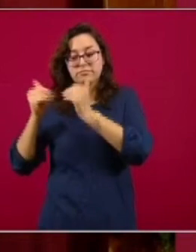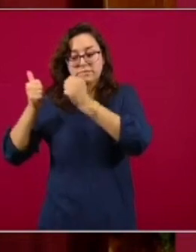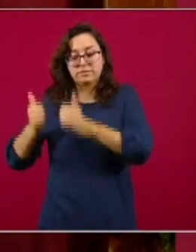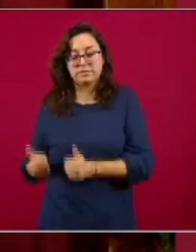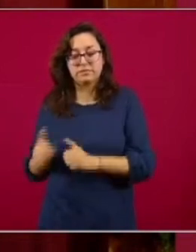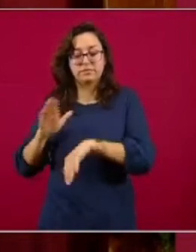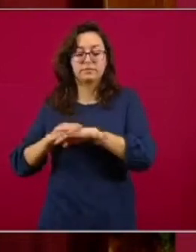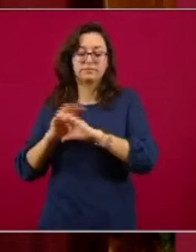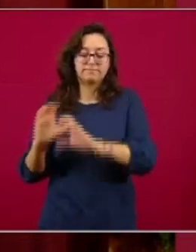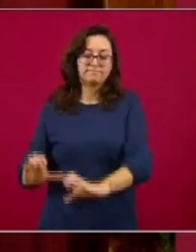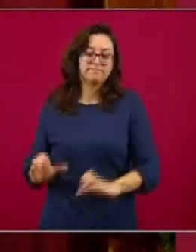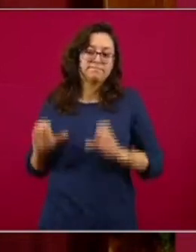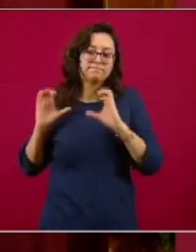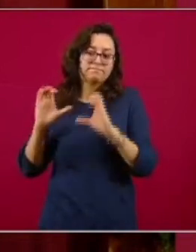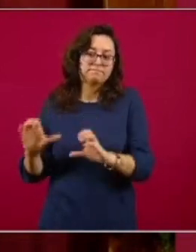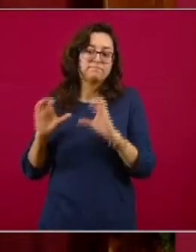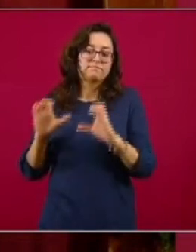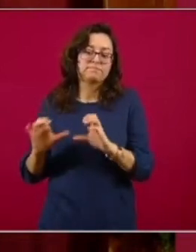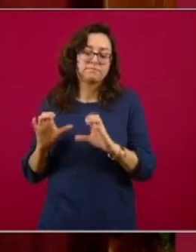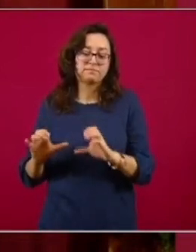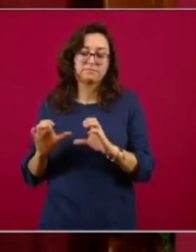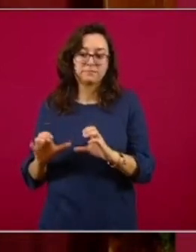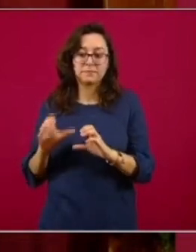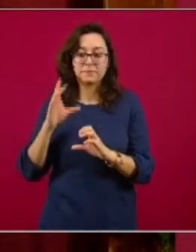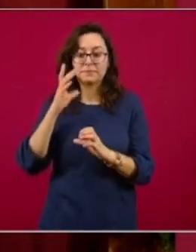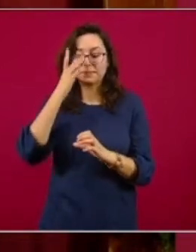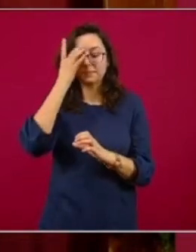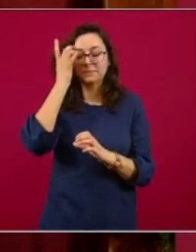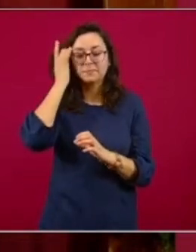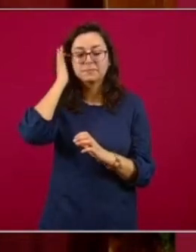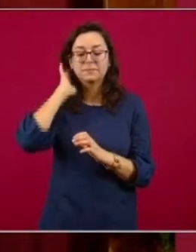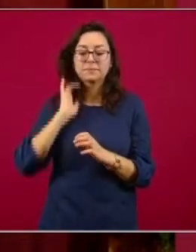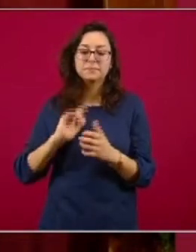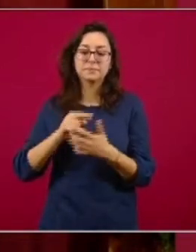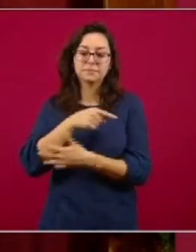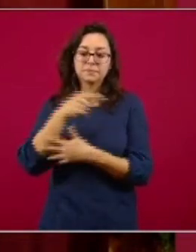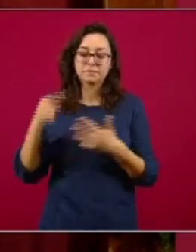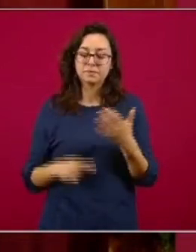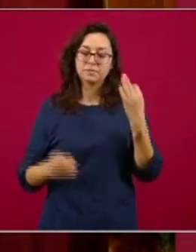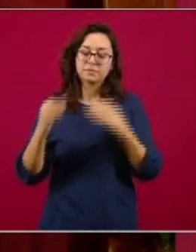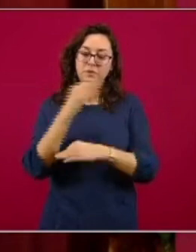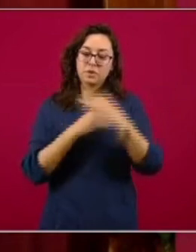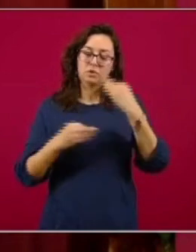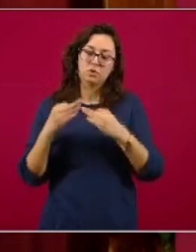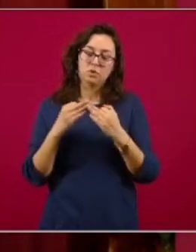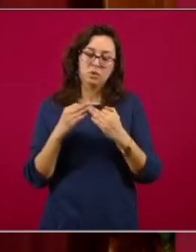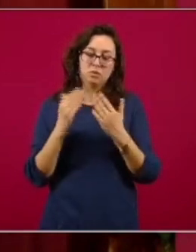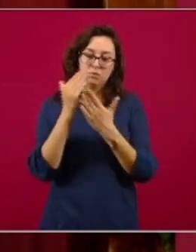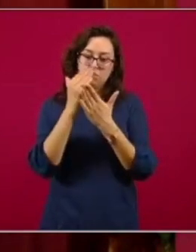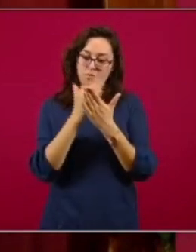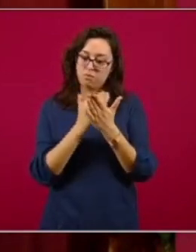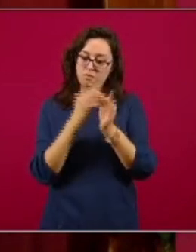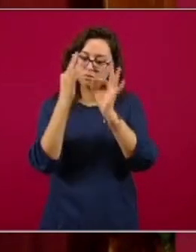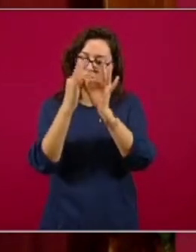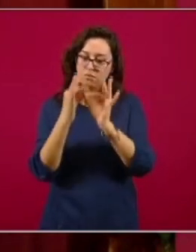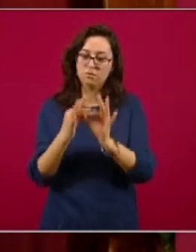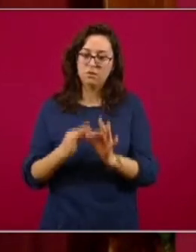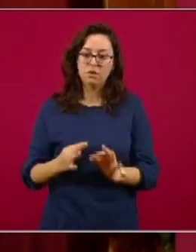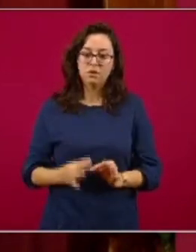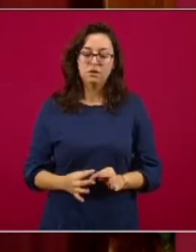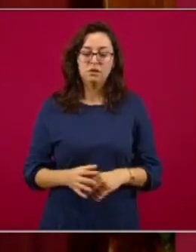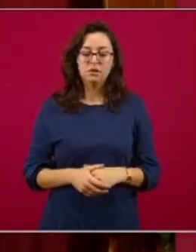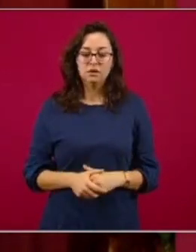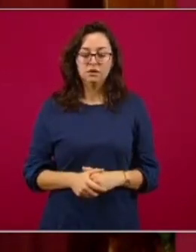permanecieron más en casa y tomaron pues todas las medidas o muchas de las medidas que se están proponiendo.